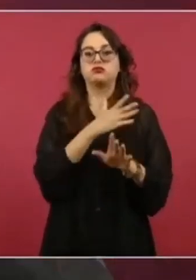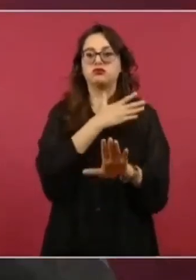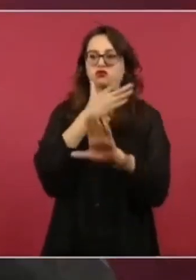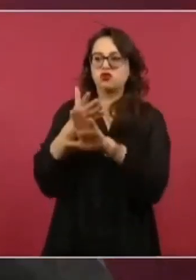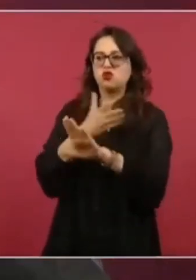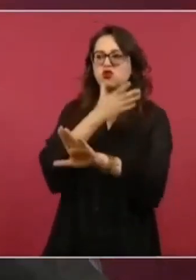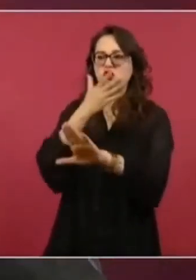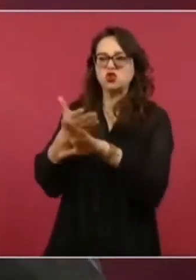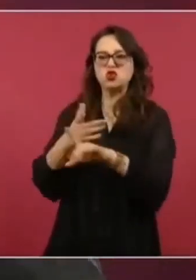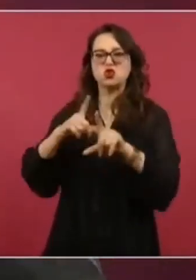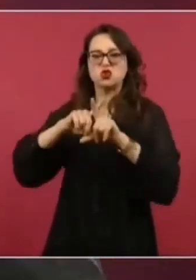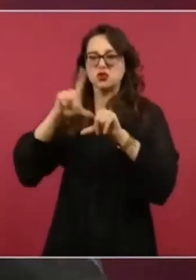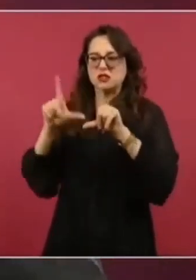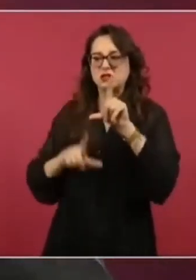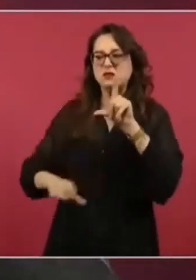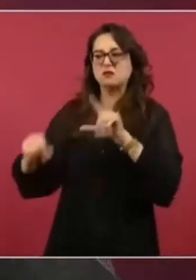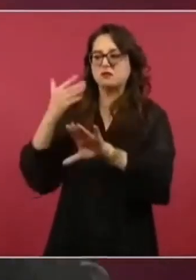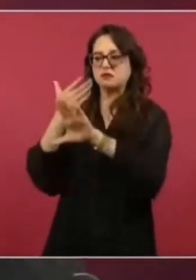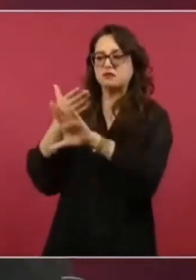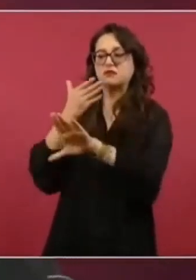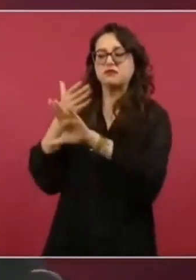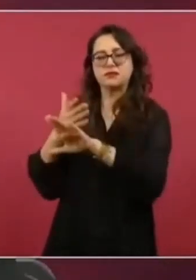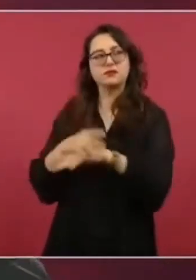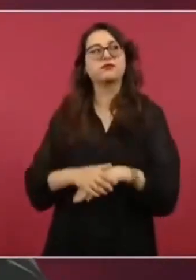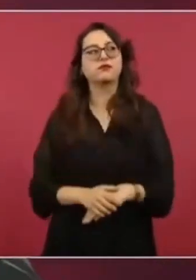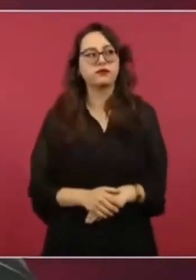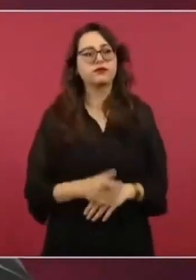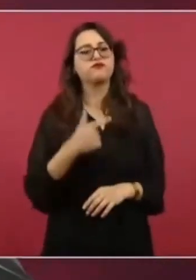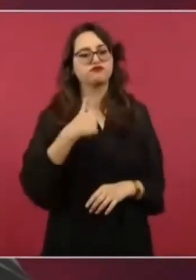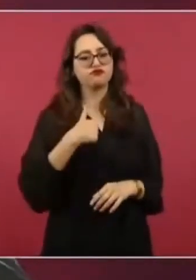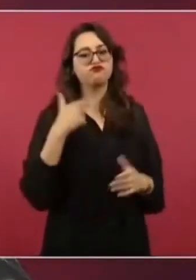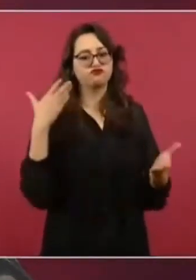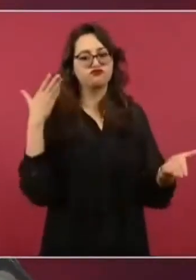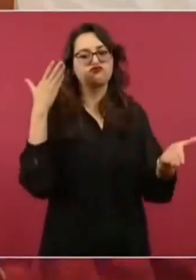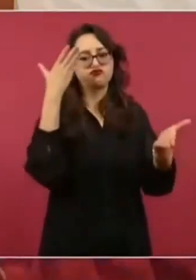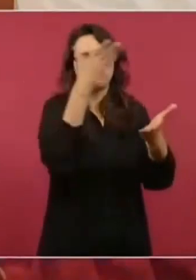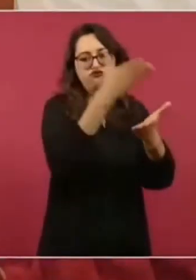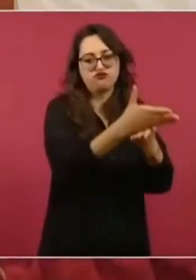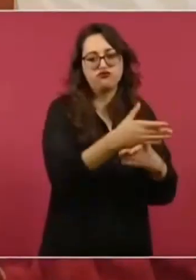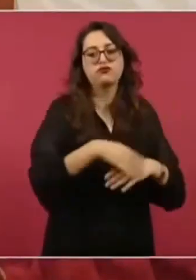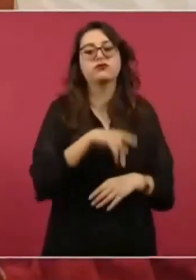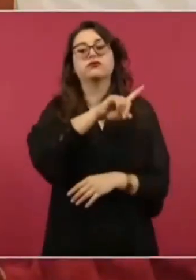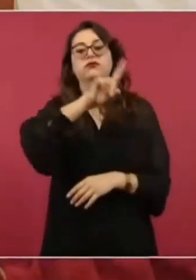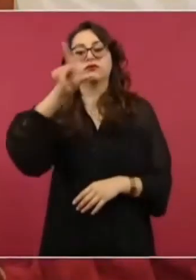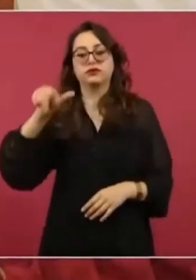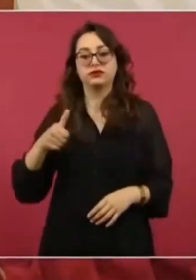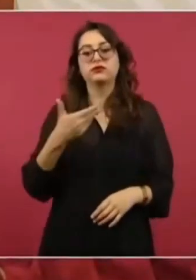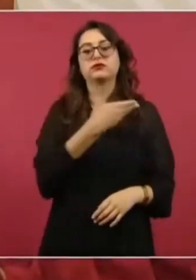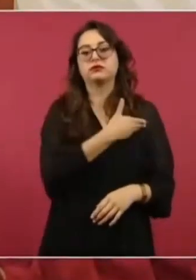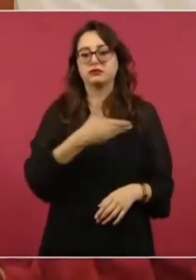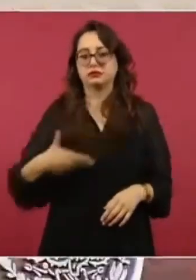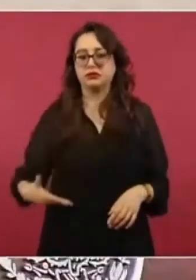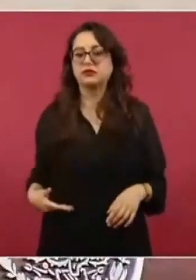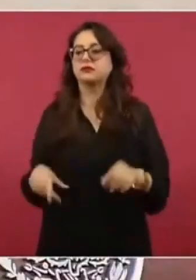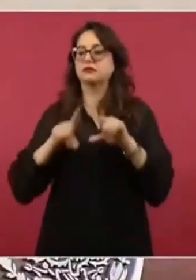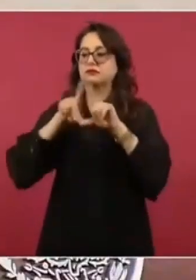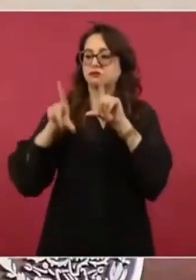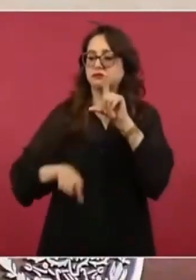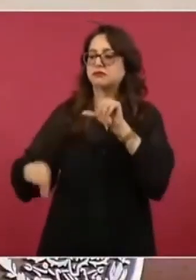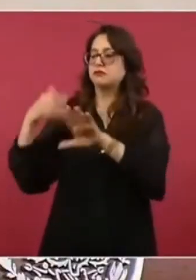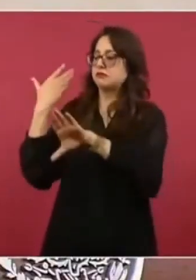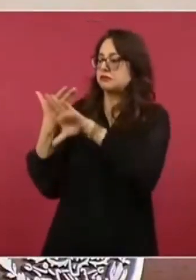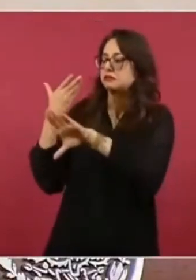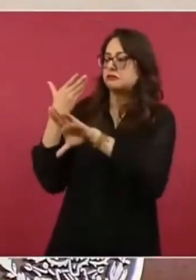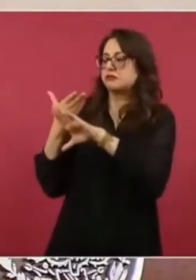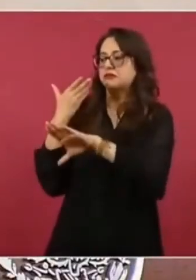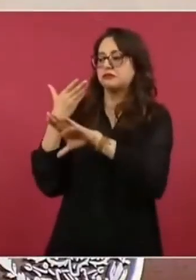originalmente aplicó ese discurso. Es